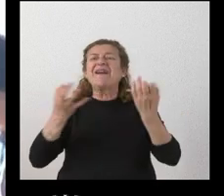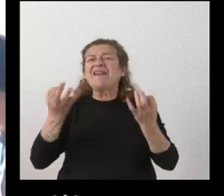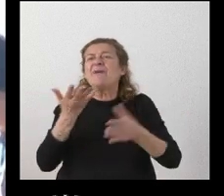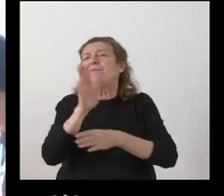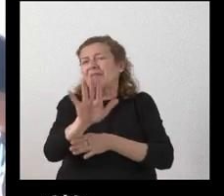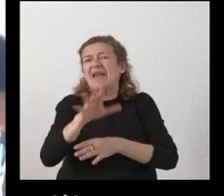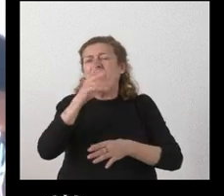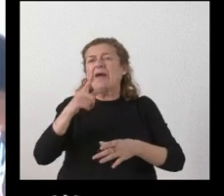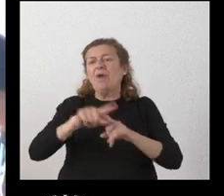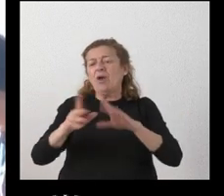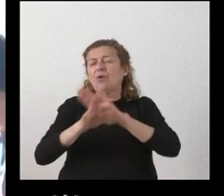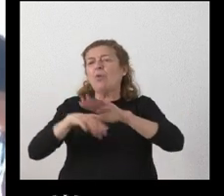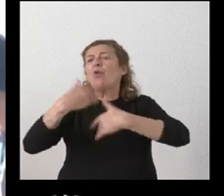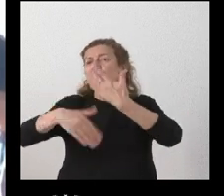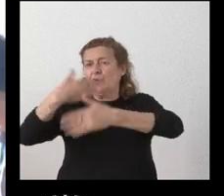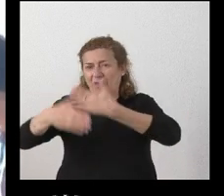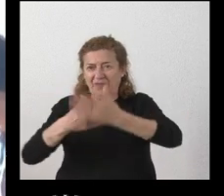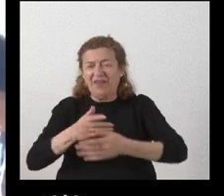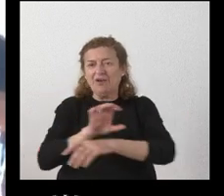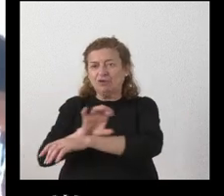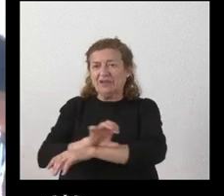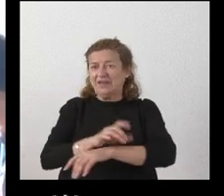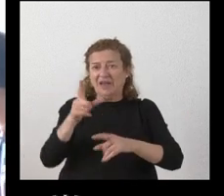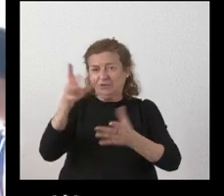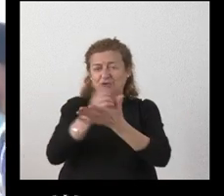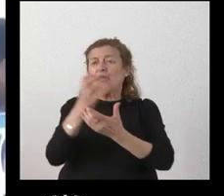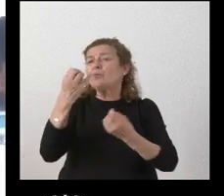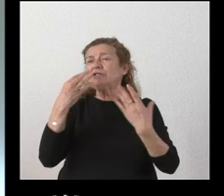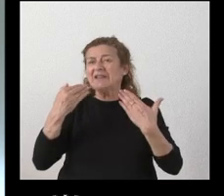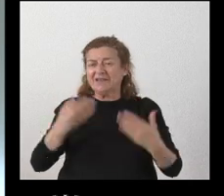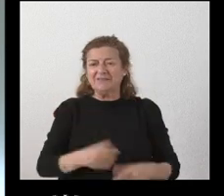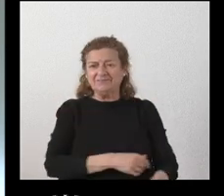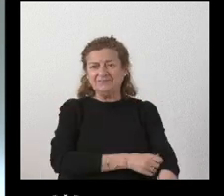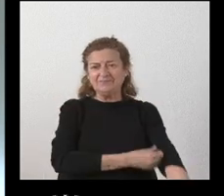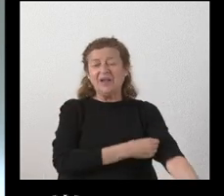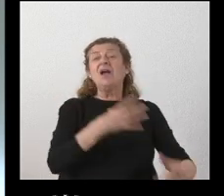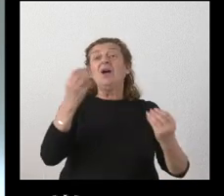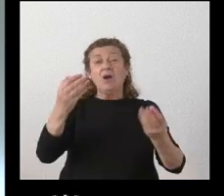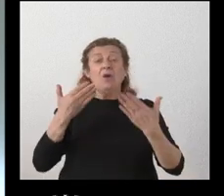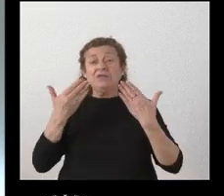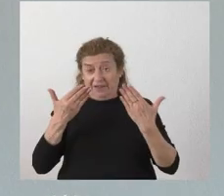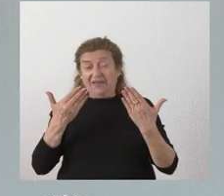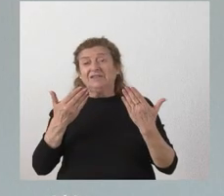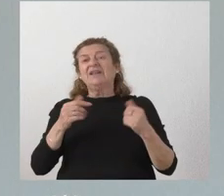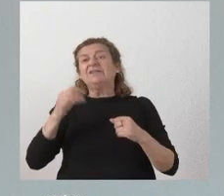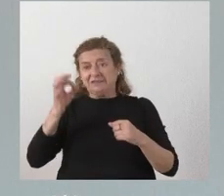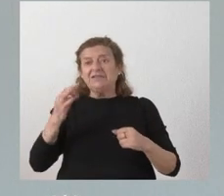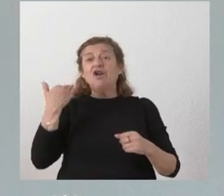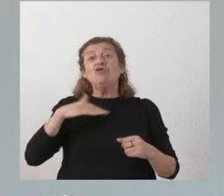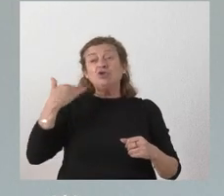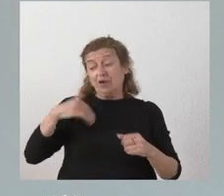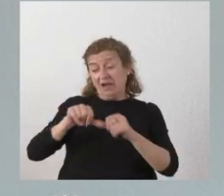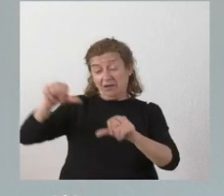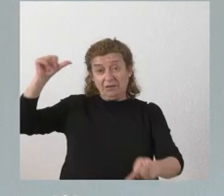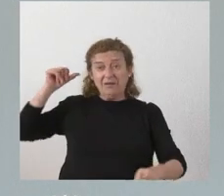a tener continuidad en la consejería eso es todo muchas gracias pues muchas gracias efectivamente Soria en los últimos